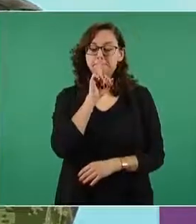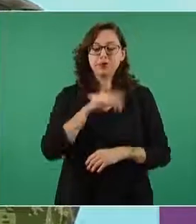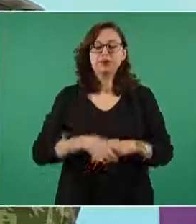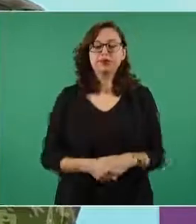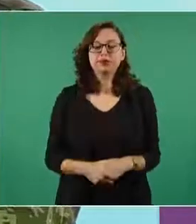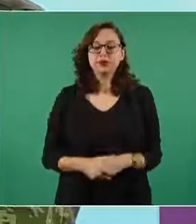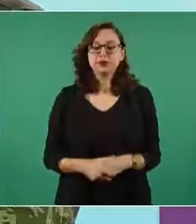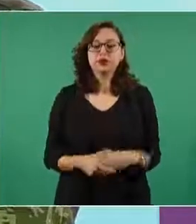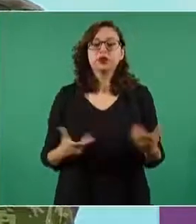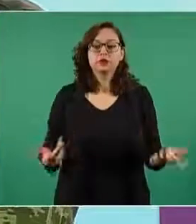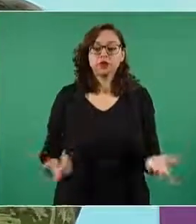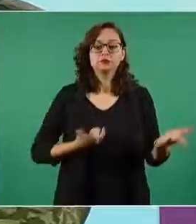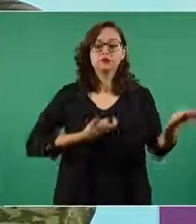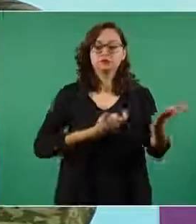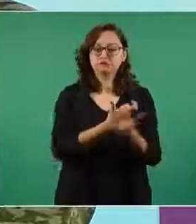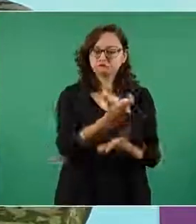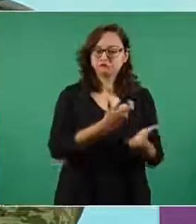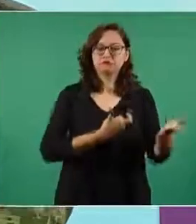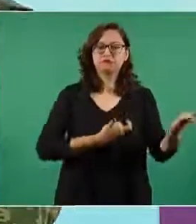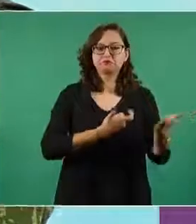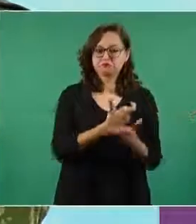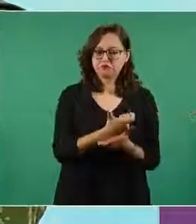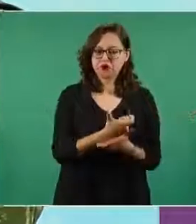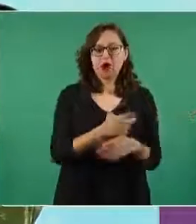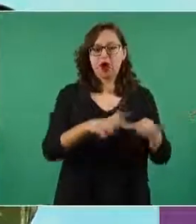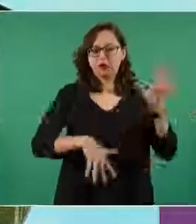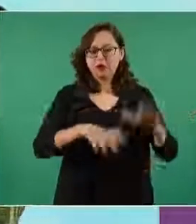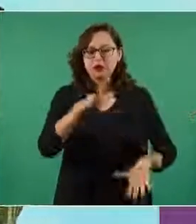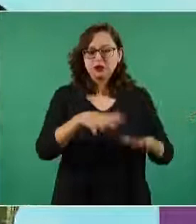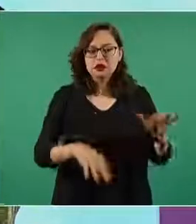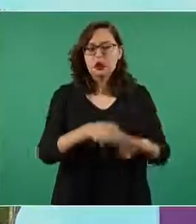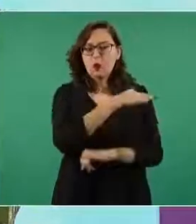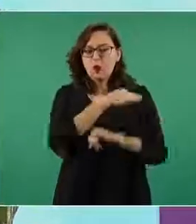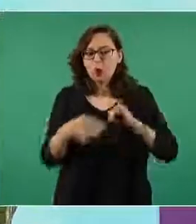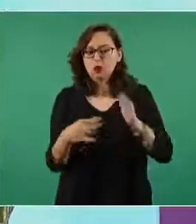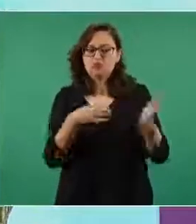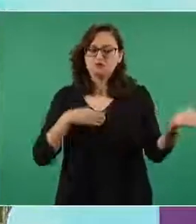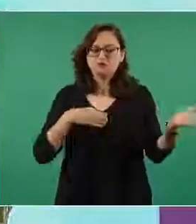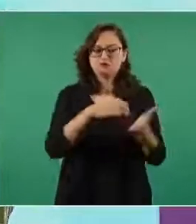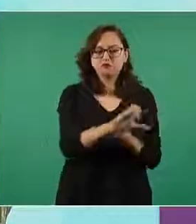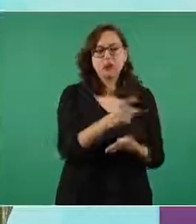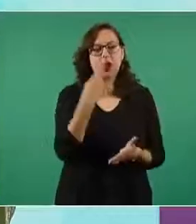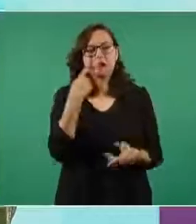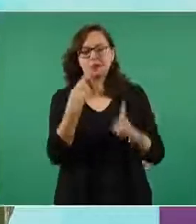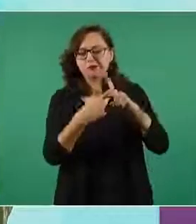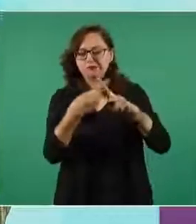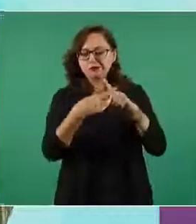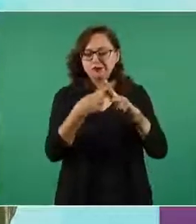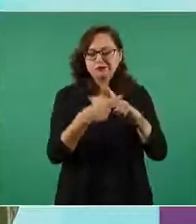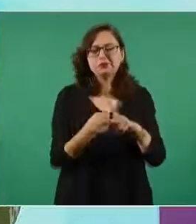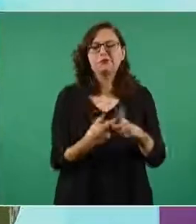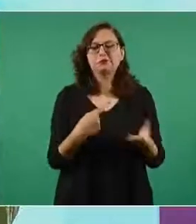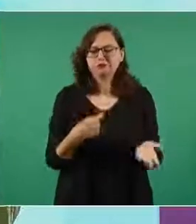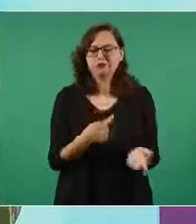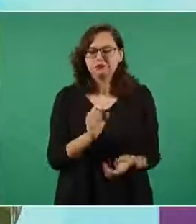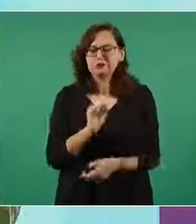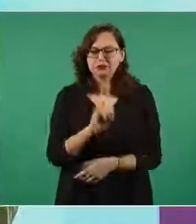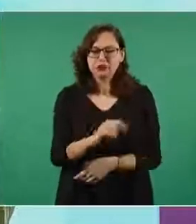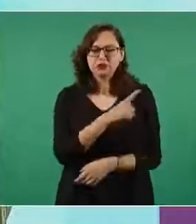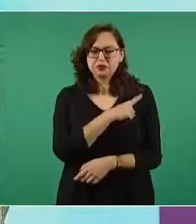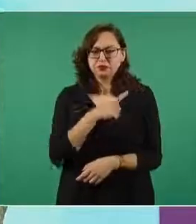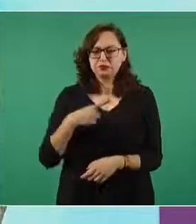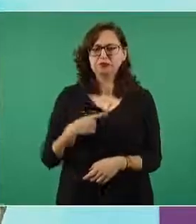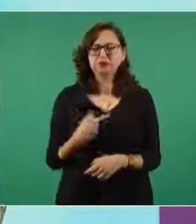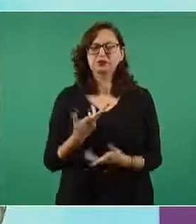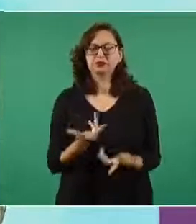por pagos de finiquitos que requieren ajuste y se les comprueba y se dirime se dirime en donde debe dirimirse ante